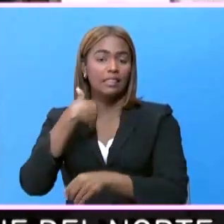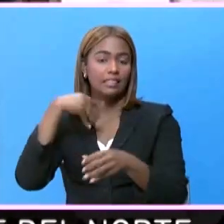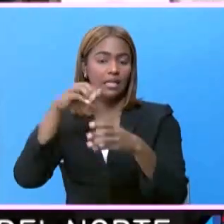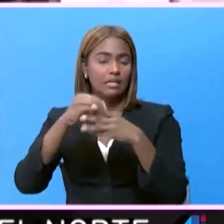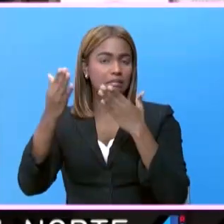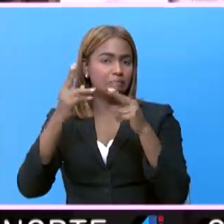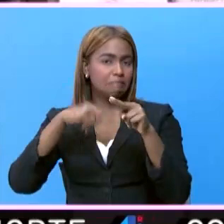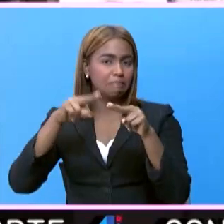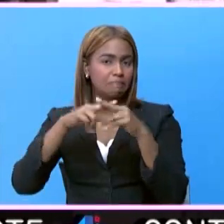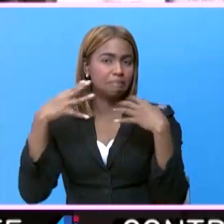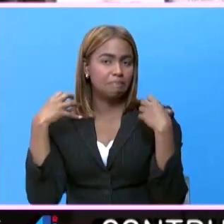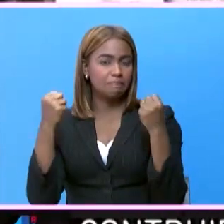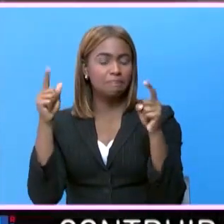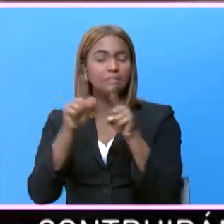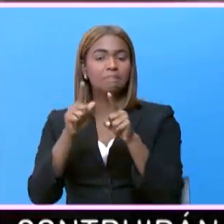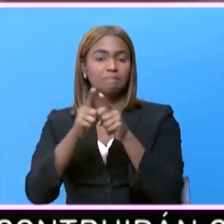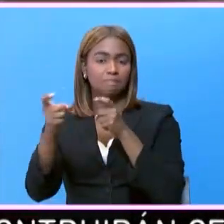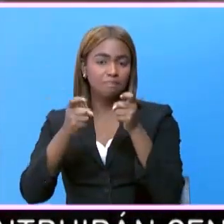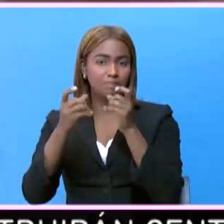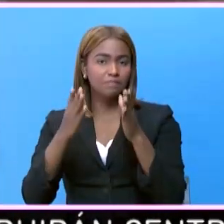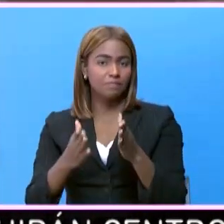de Salud y de Autogestión.